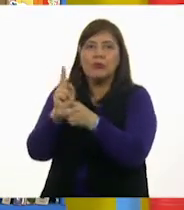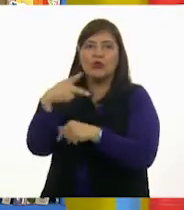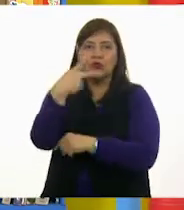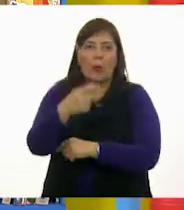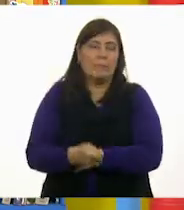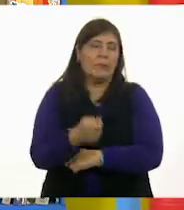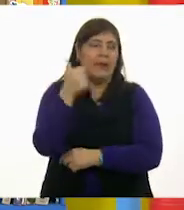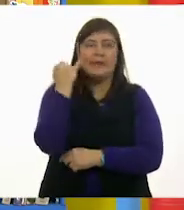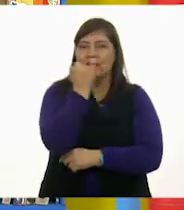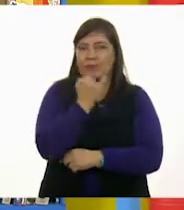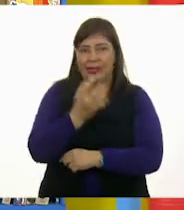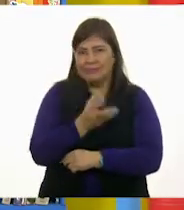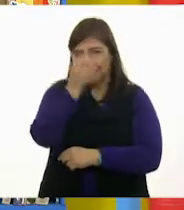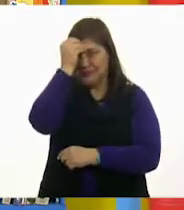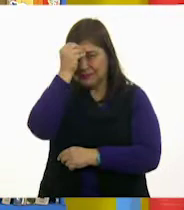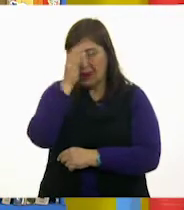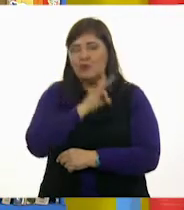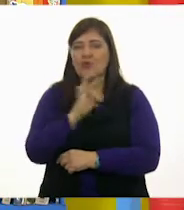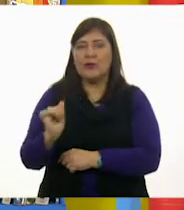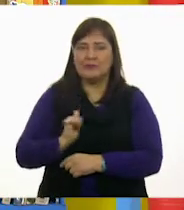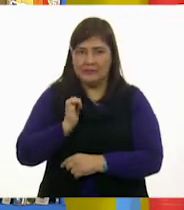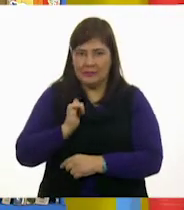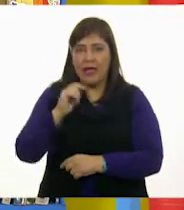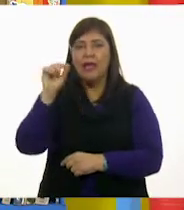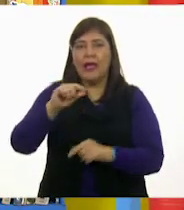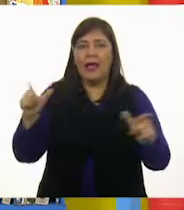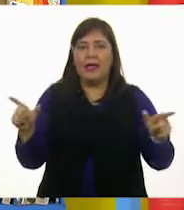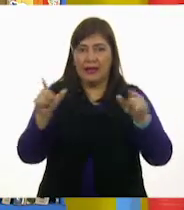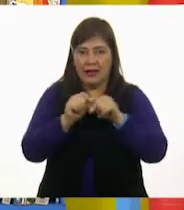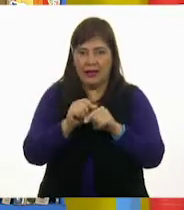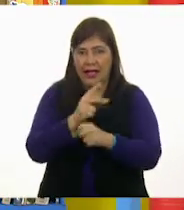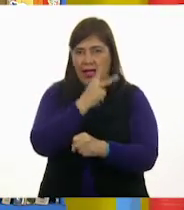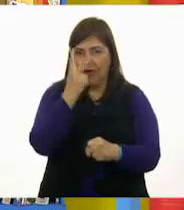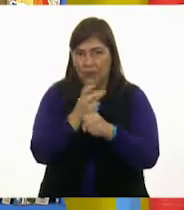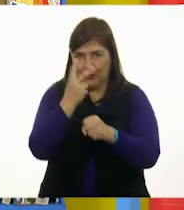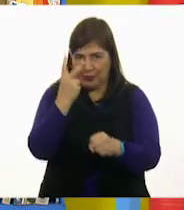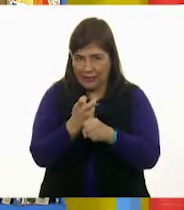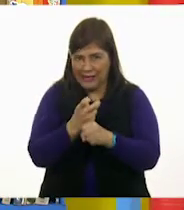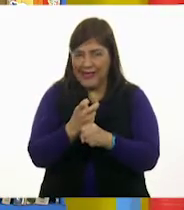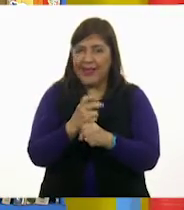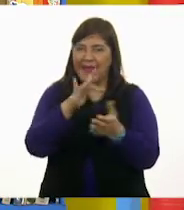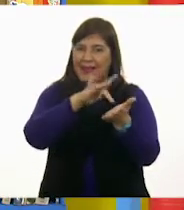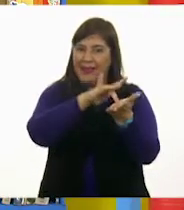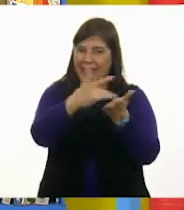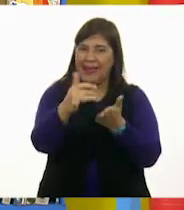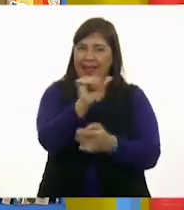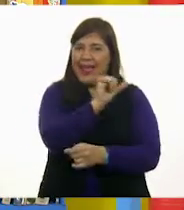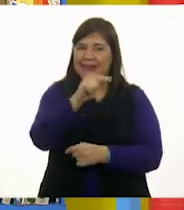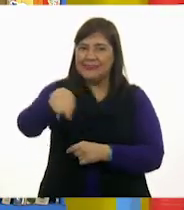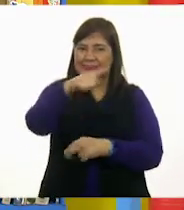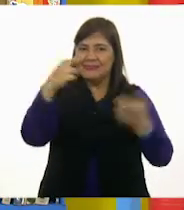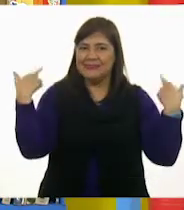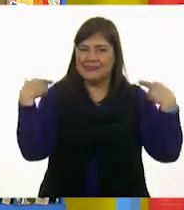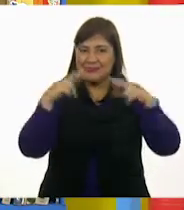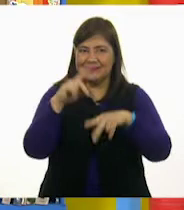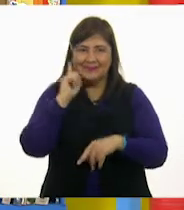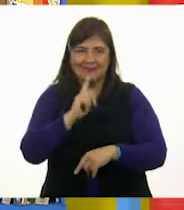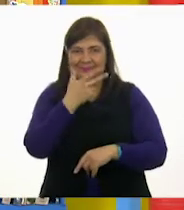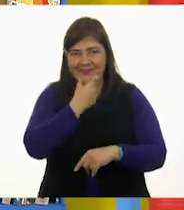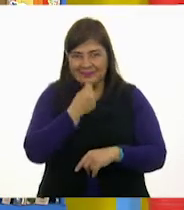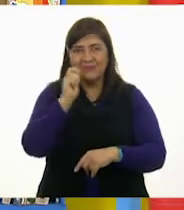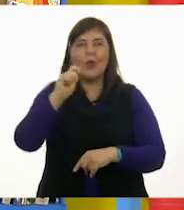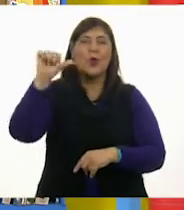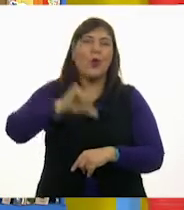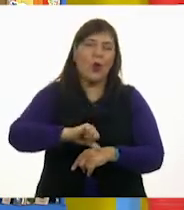lengua materna. Hasta aquí, terminamos con segundo grado. Le damos las gracias a las maestras y los maestros